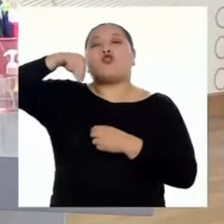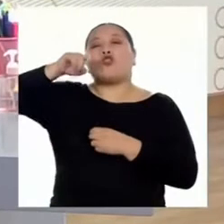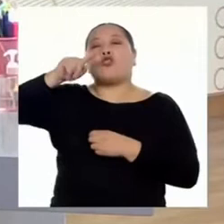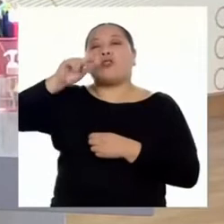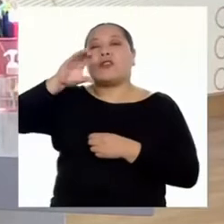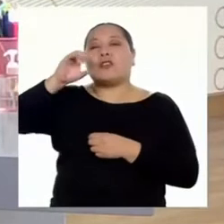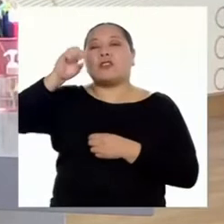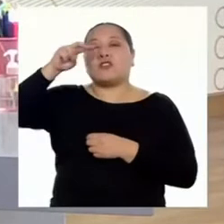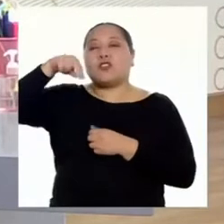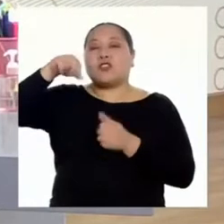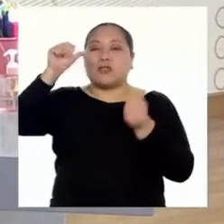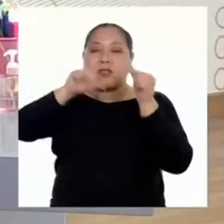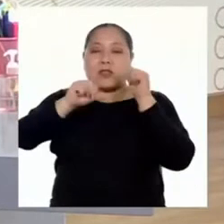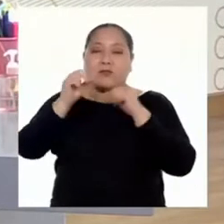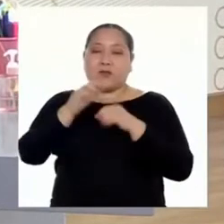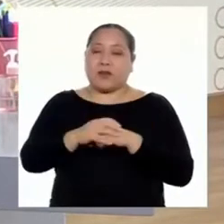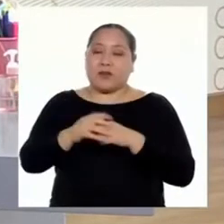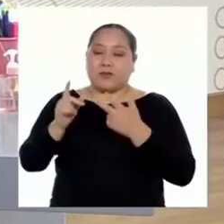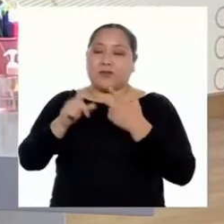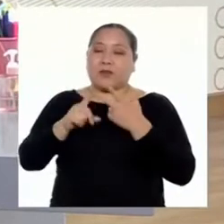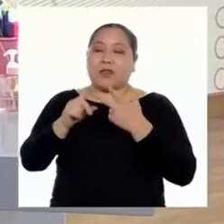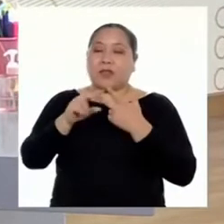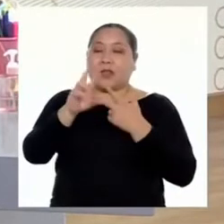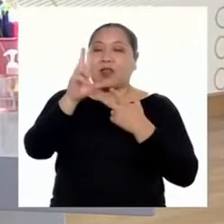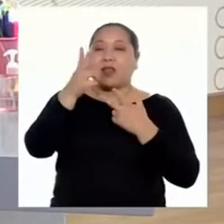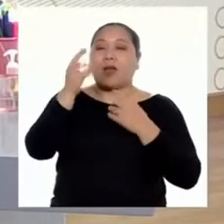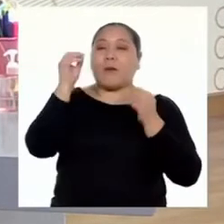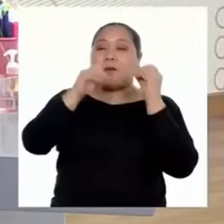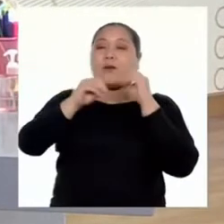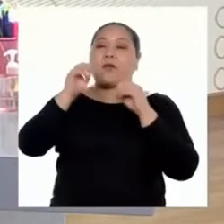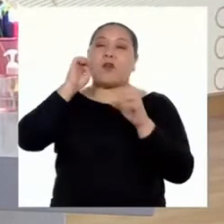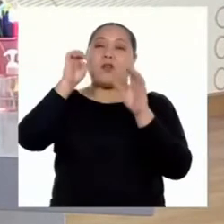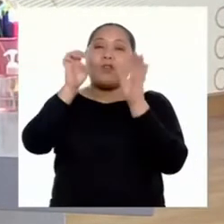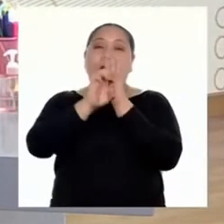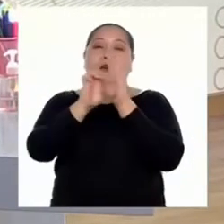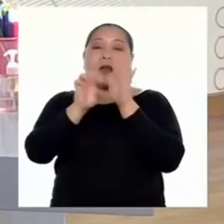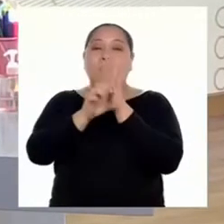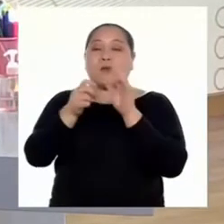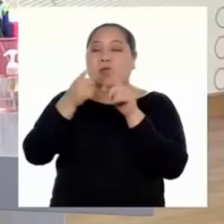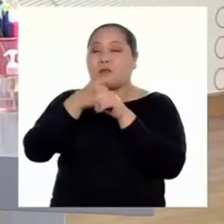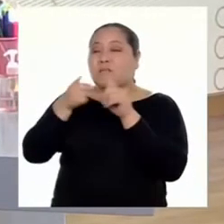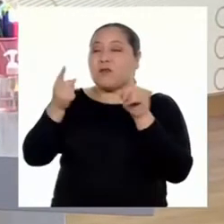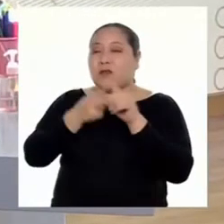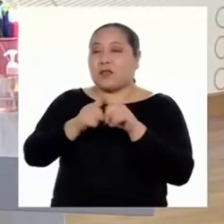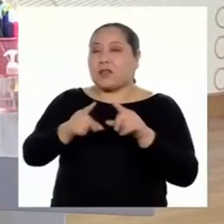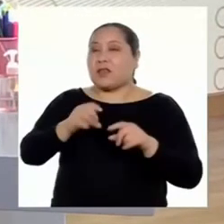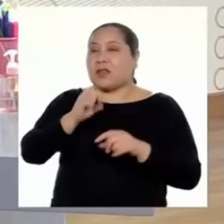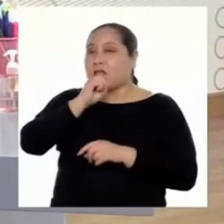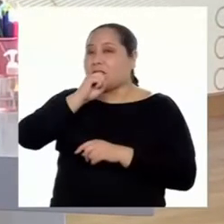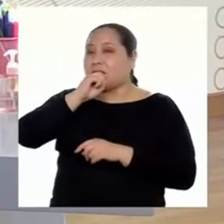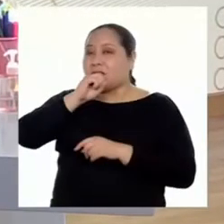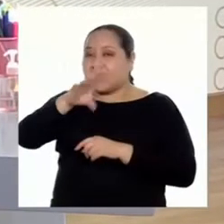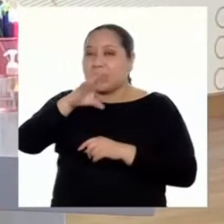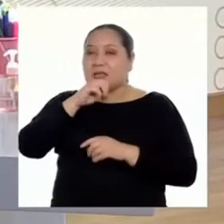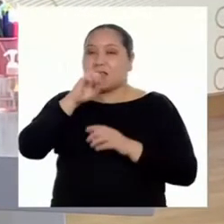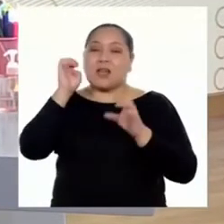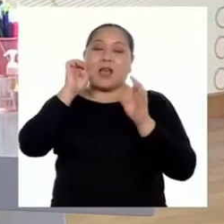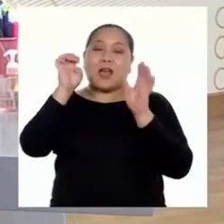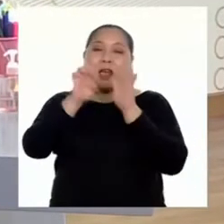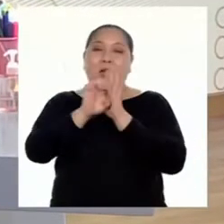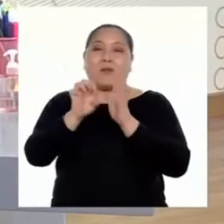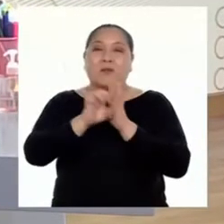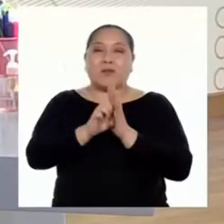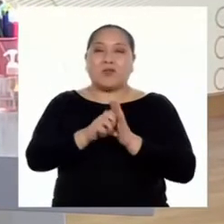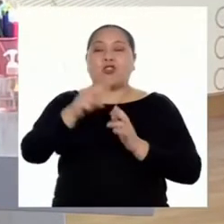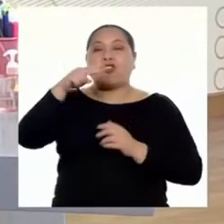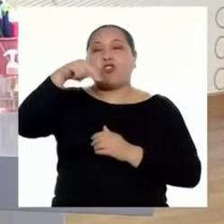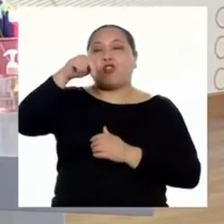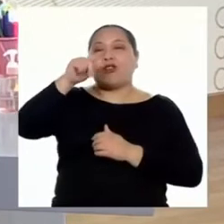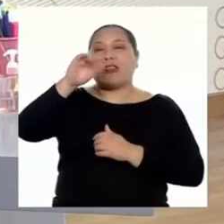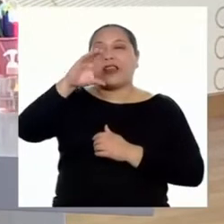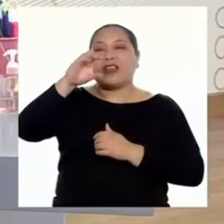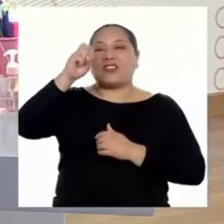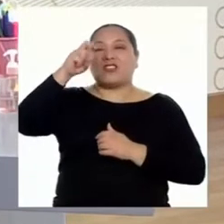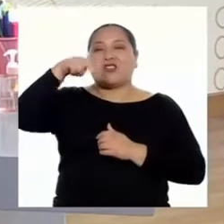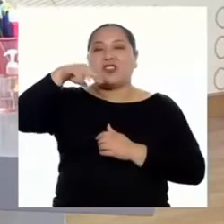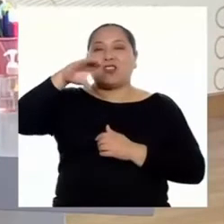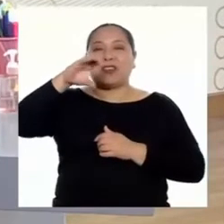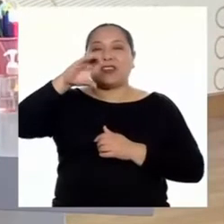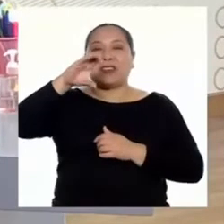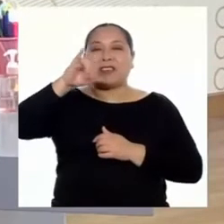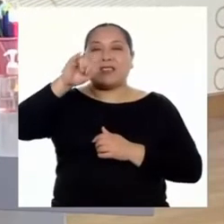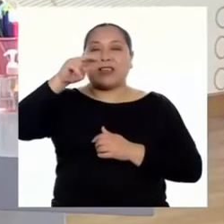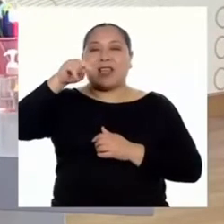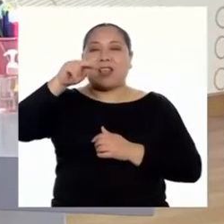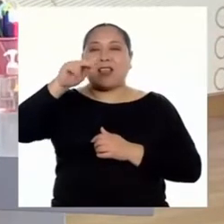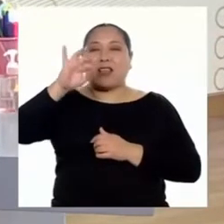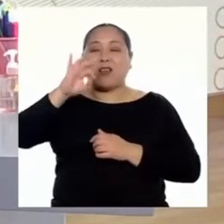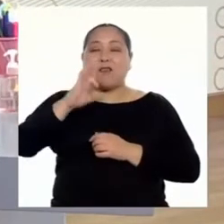Y 3. Justificar con ejemplos diversas afirmaciones sobre notación científica y exponencial. Estos criterios